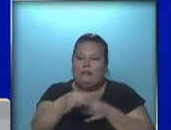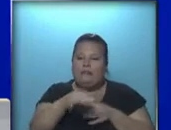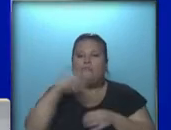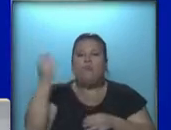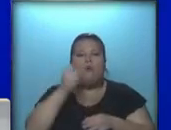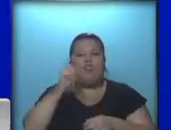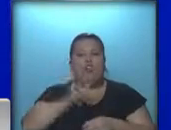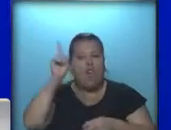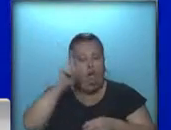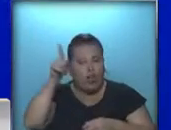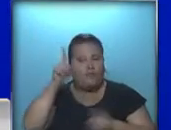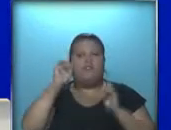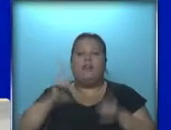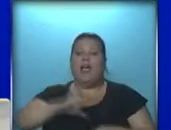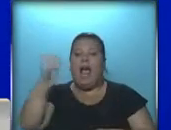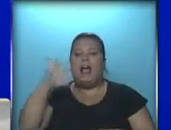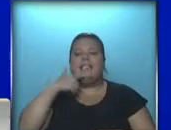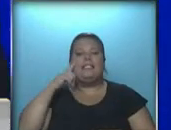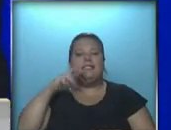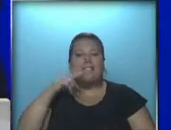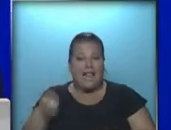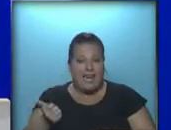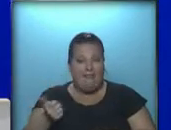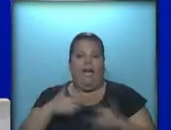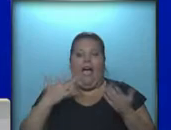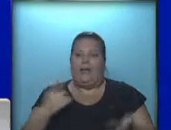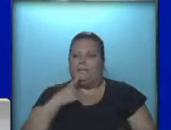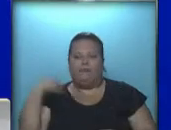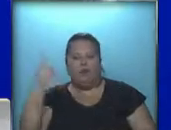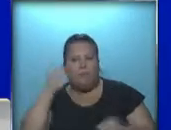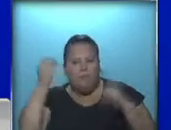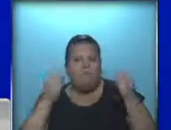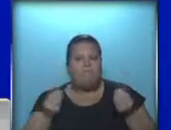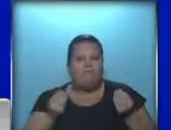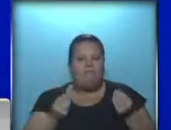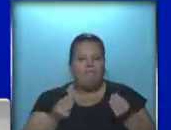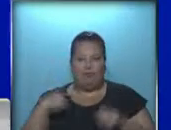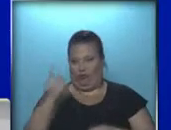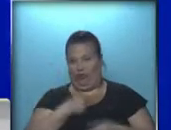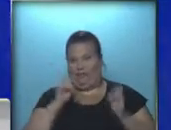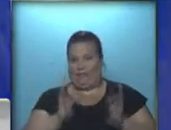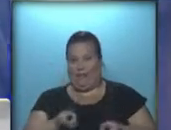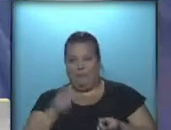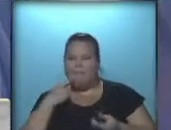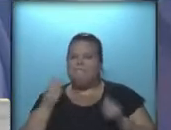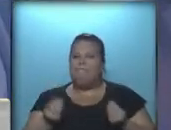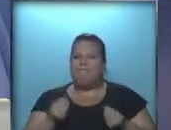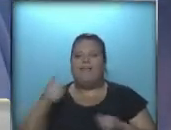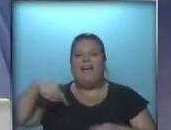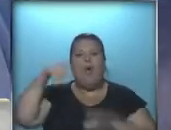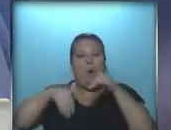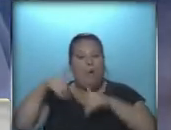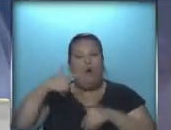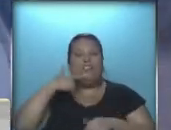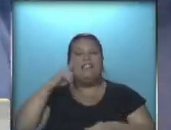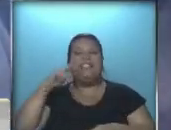importante del norte, ahí ganó Marina Silva. Entonces, claro, la gran pregunta que todos se hacen es, nos hacemos nosotros también, aquellos votos